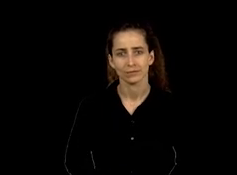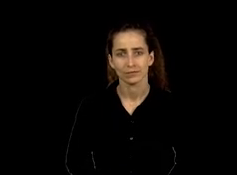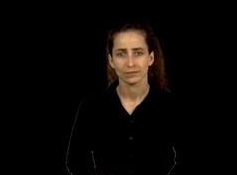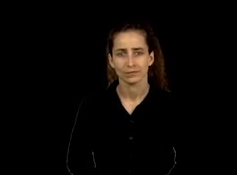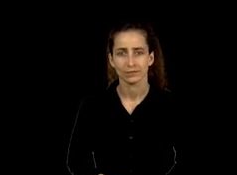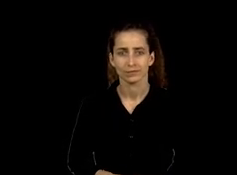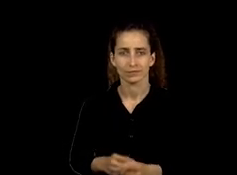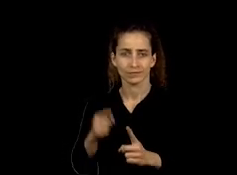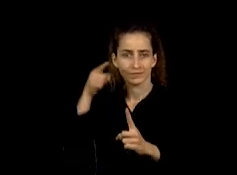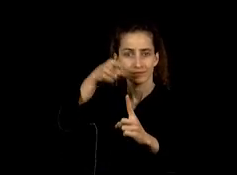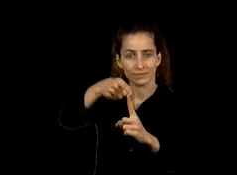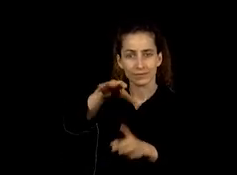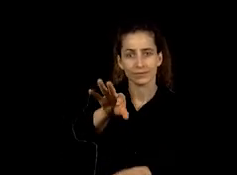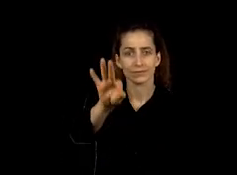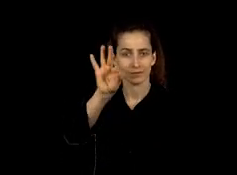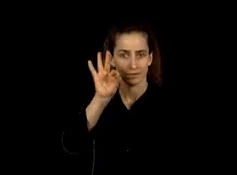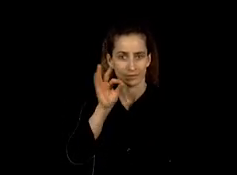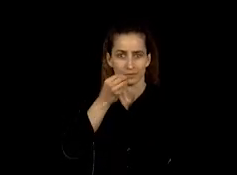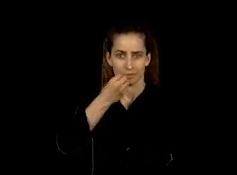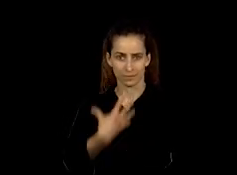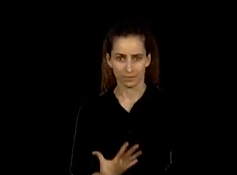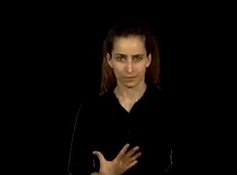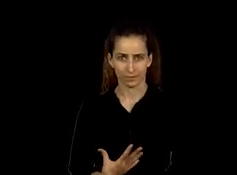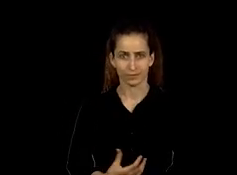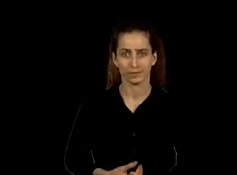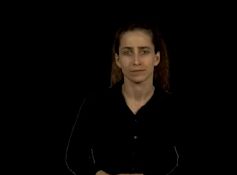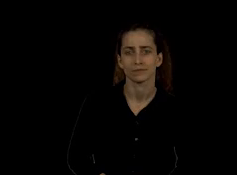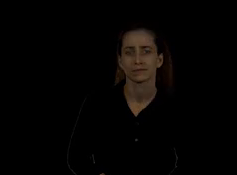Aukera Tuongu y Elmuga. Elige bien tu destino.